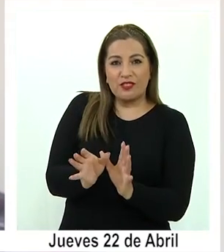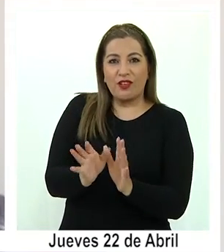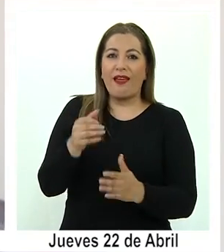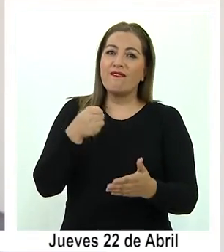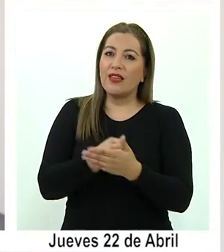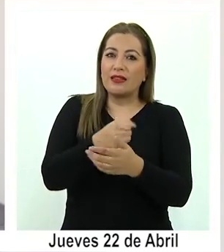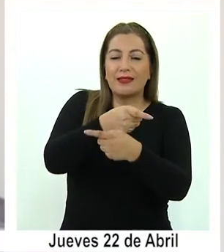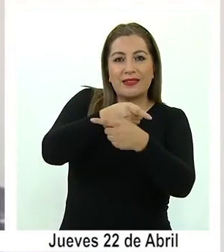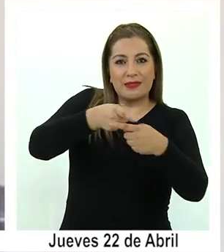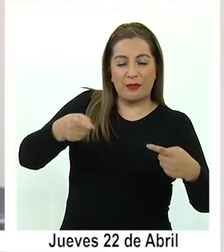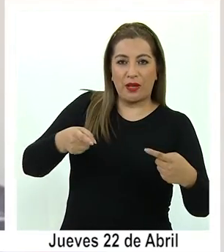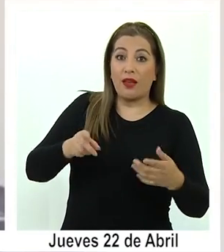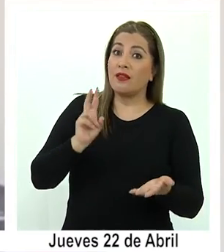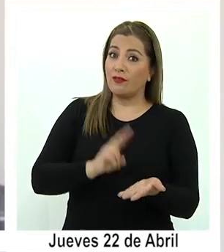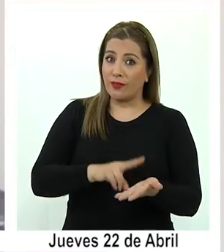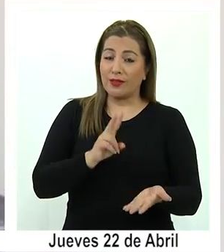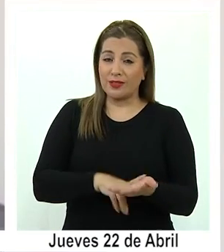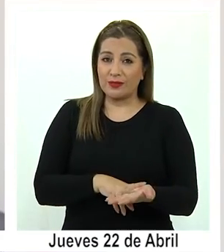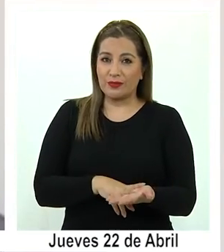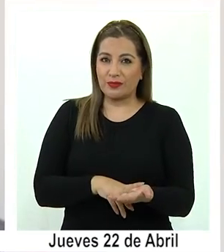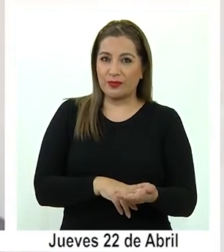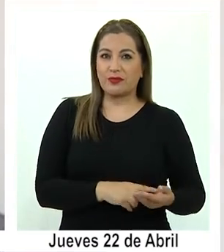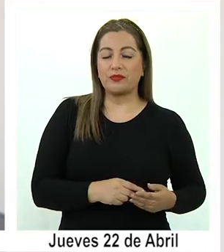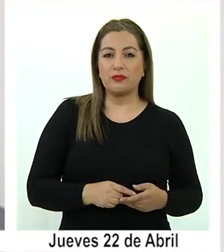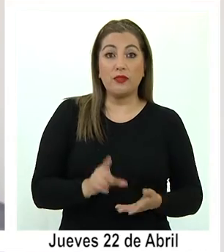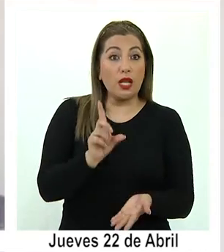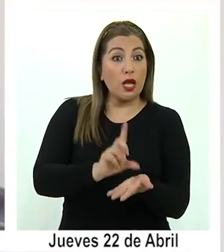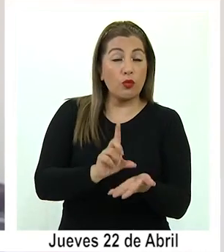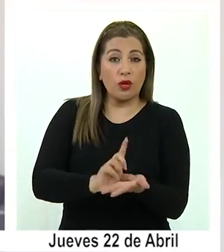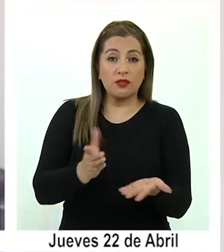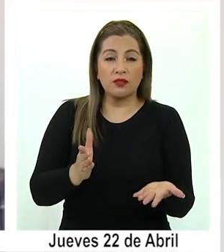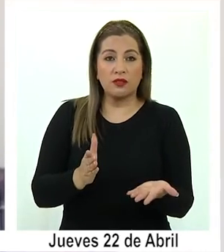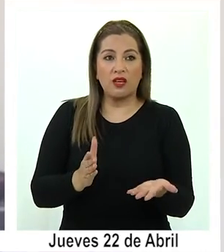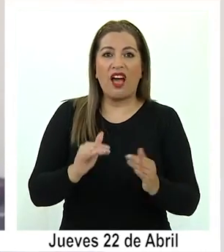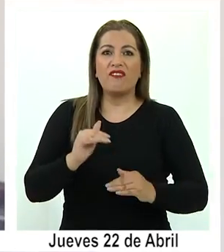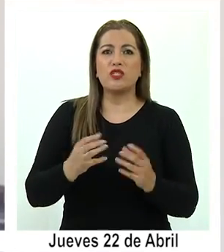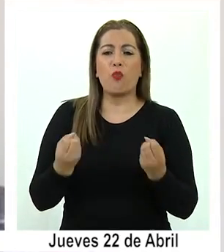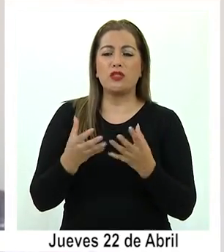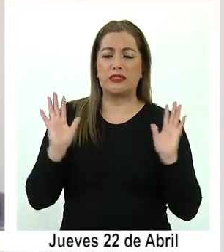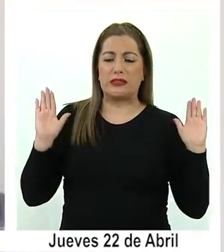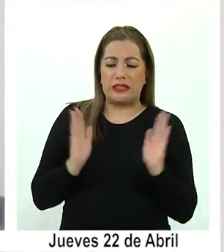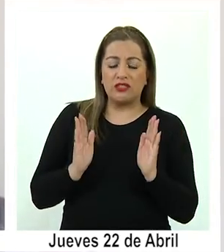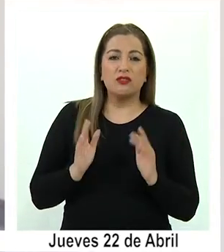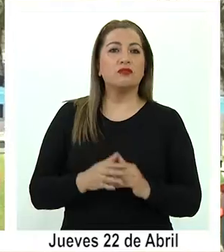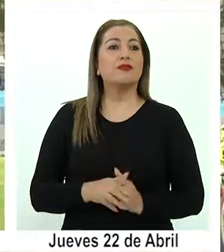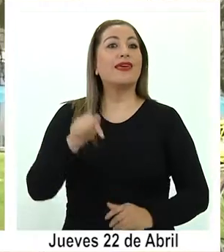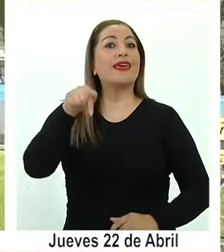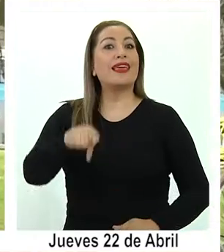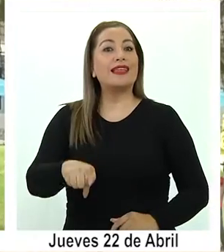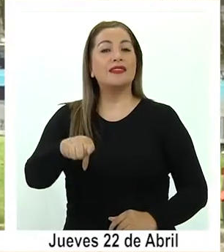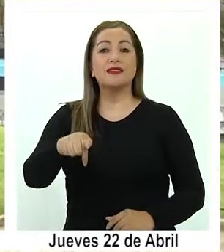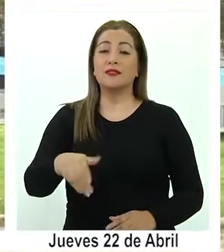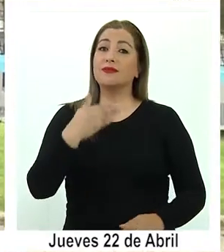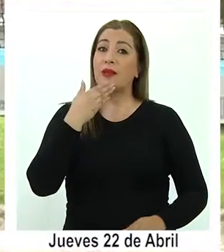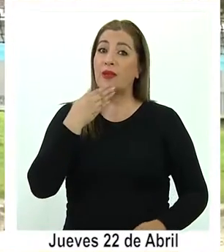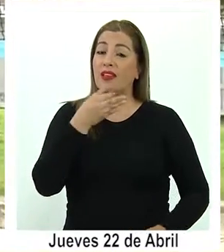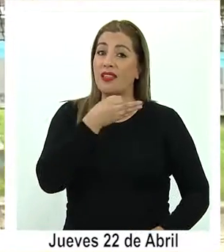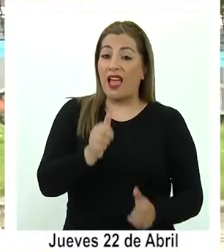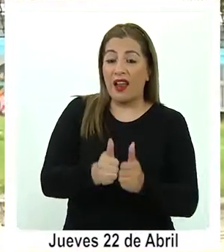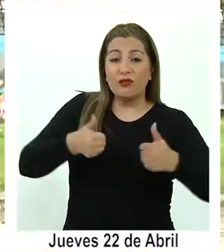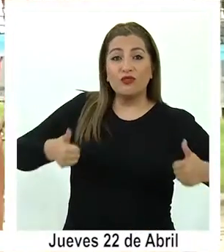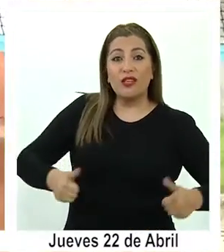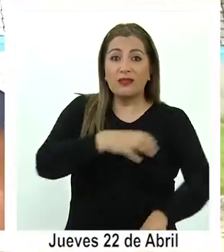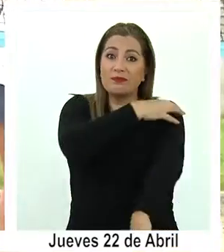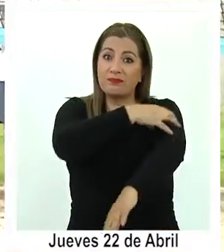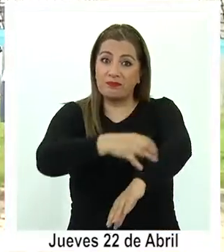flujo que tiene durante el fin de semana, donde efectivamente el espacio muchas veces se hace estrecho. Para cerrar, es importante